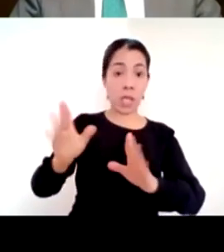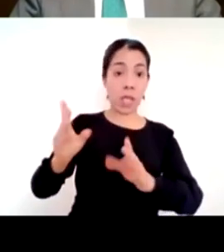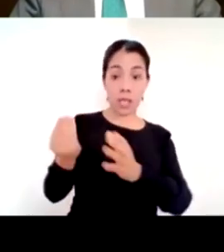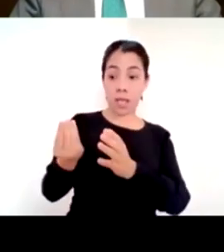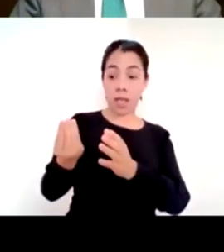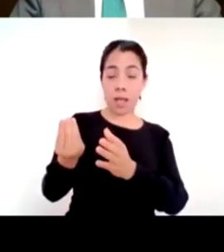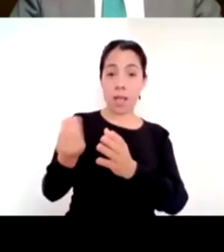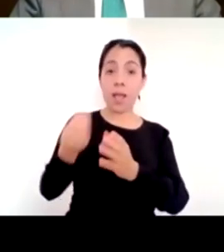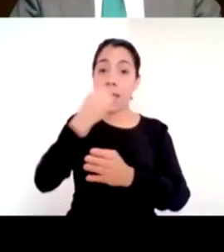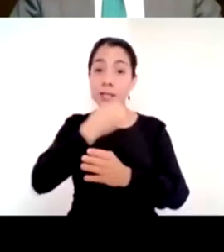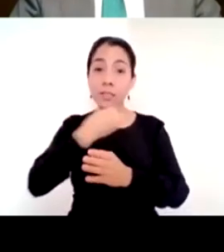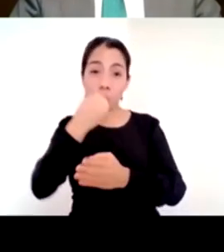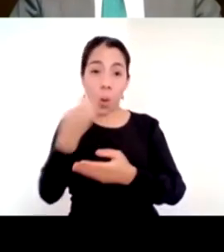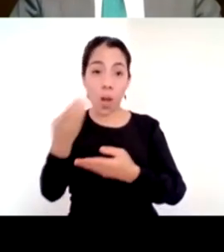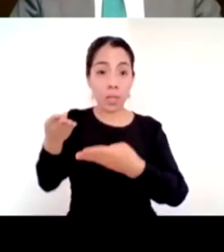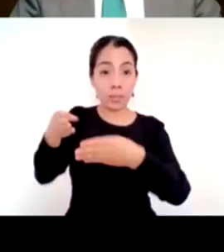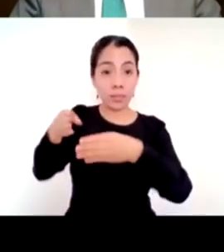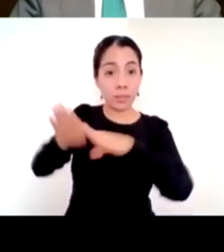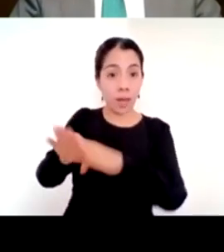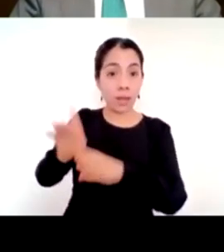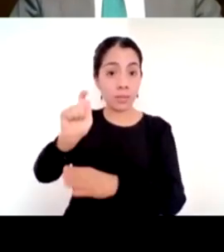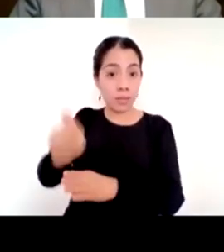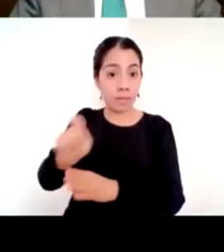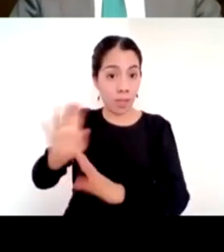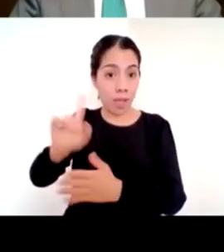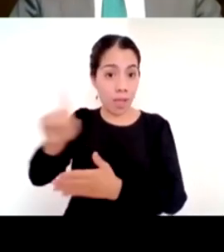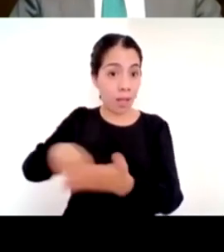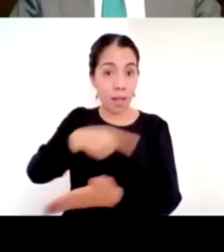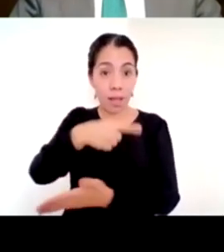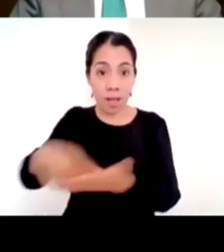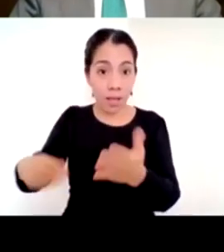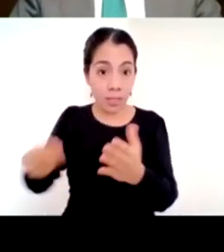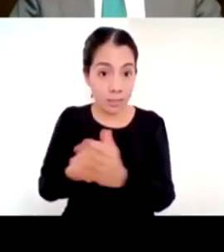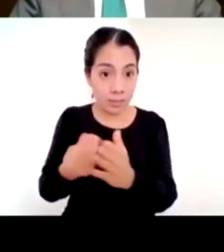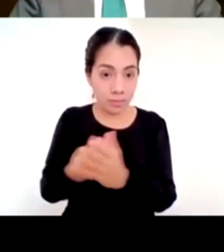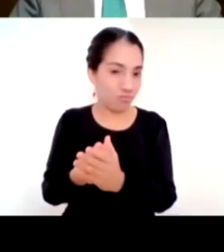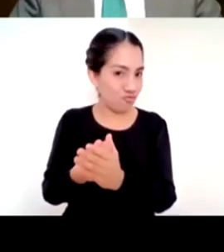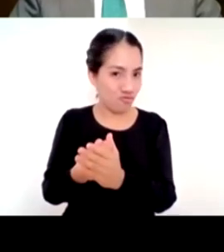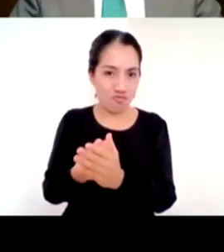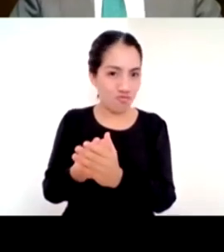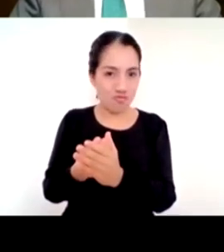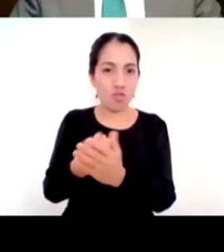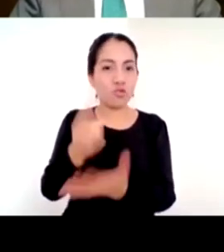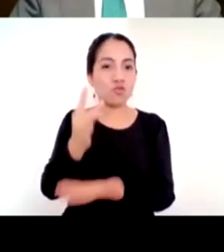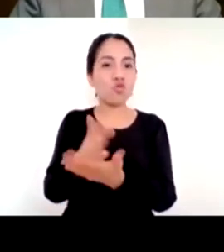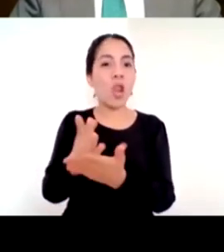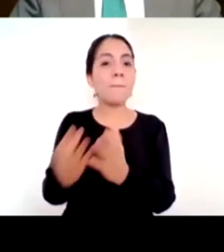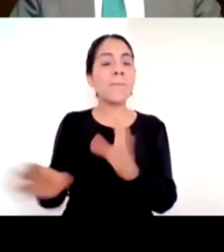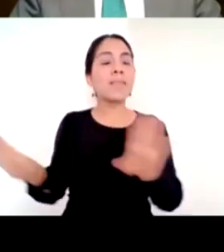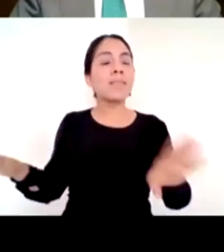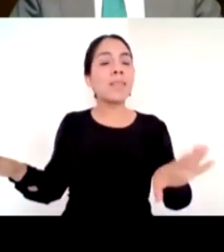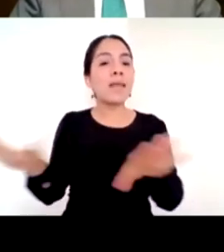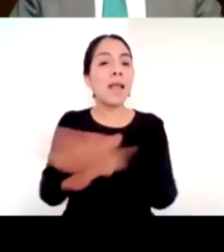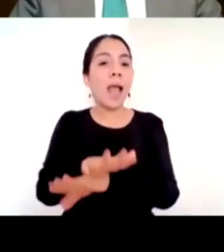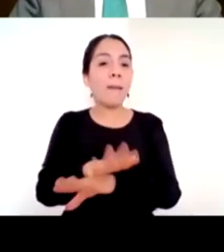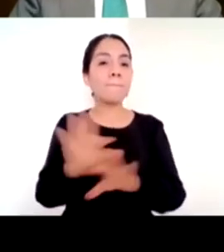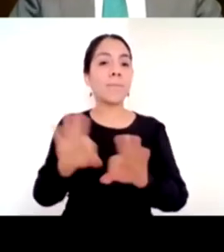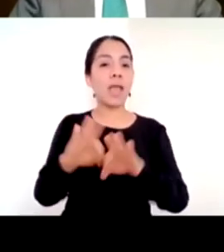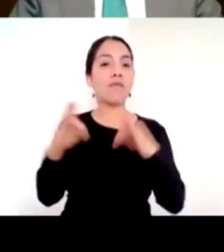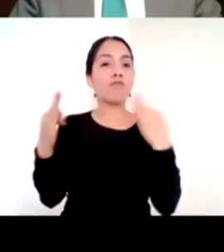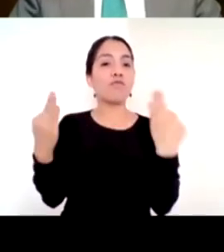suspendió la vida académica, pero algo muy importante, no se suspendió la relación que había entre las familias,